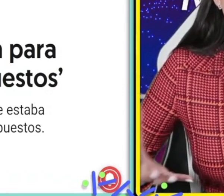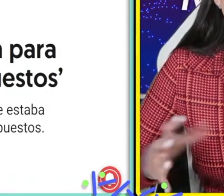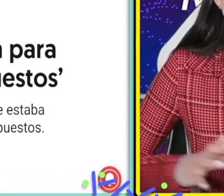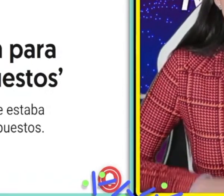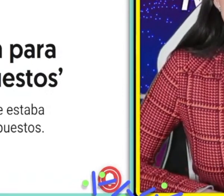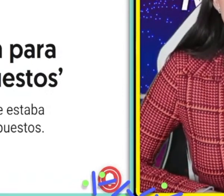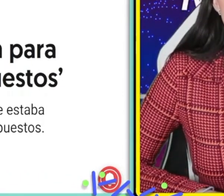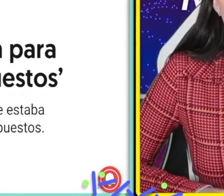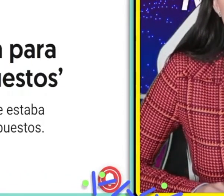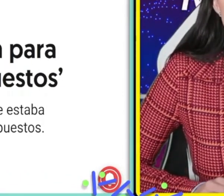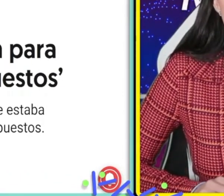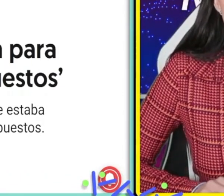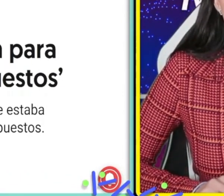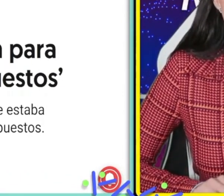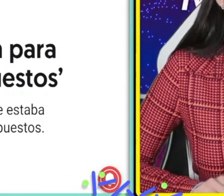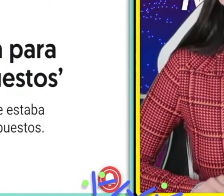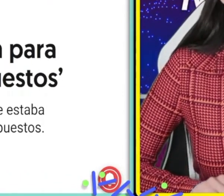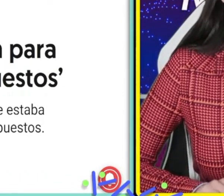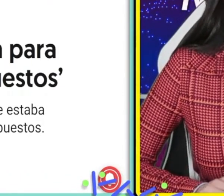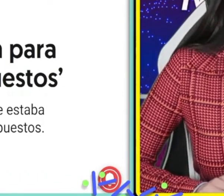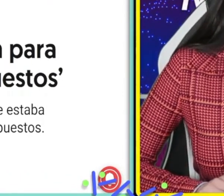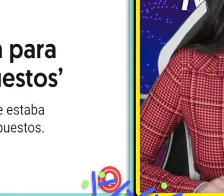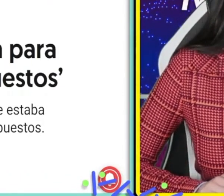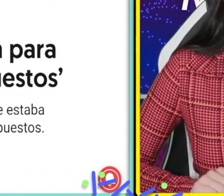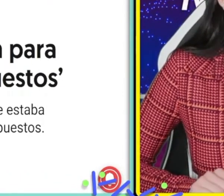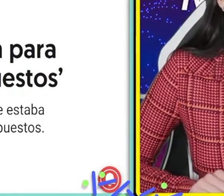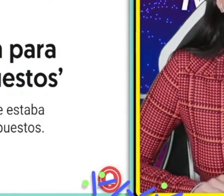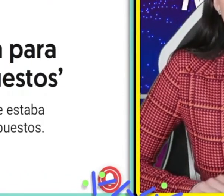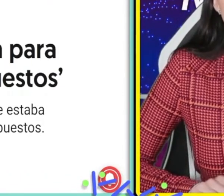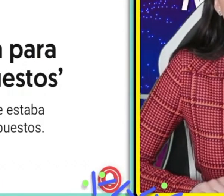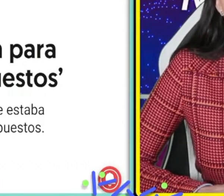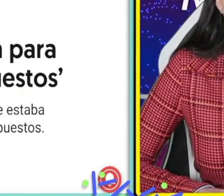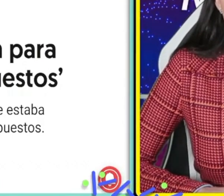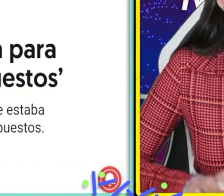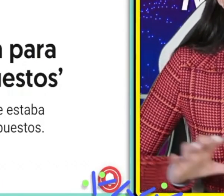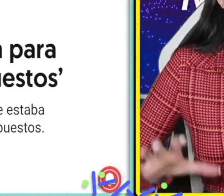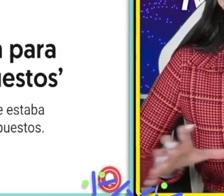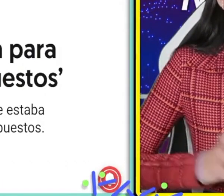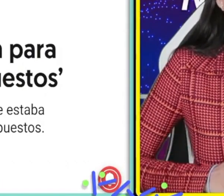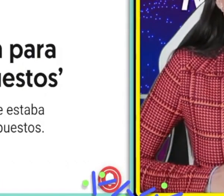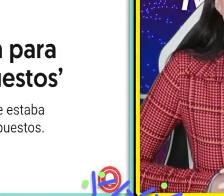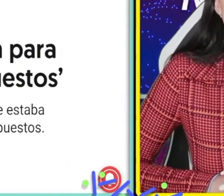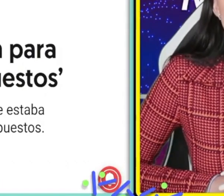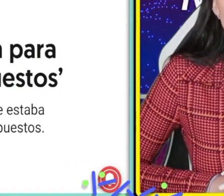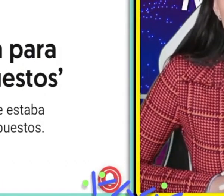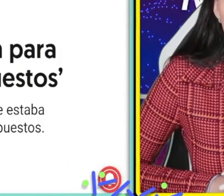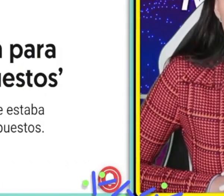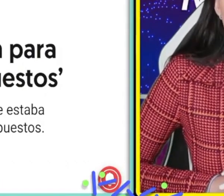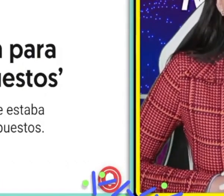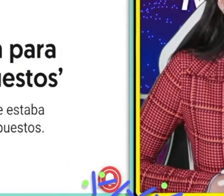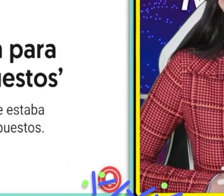cómo se pondría a Estados Unidos si yo llego a México y le pido que me deje poner a mis tropas en la